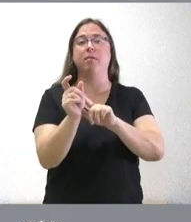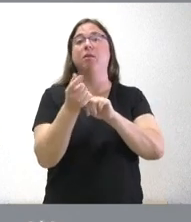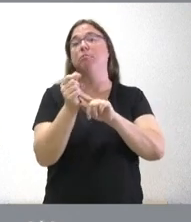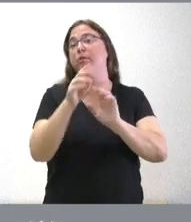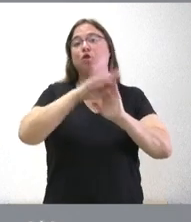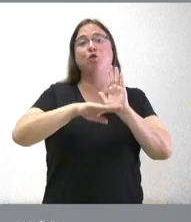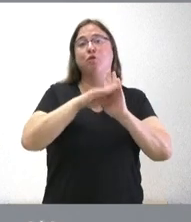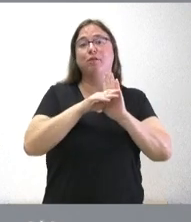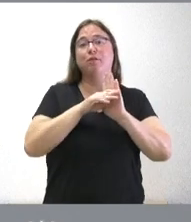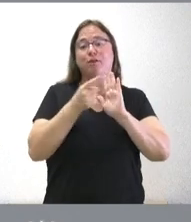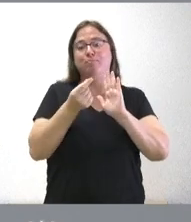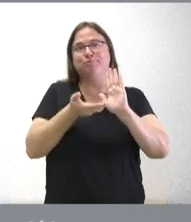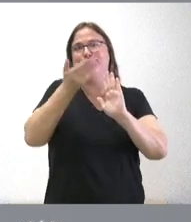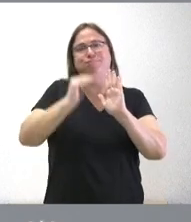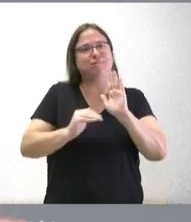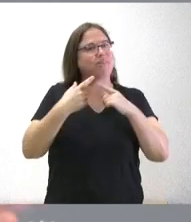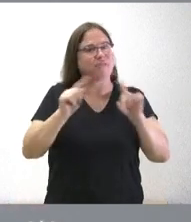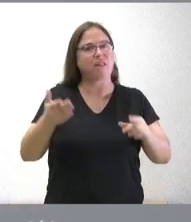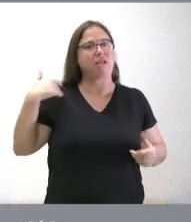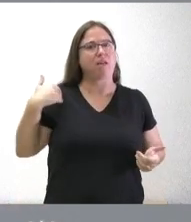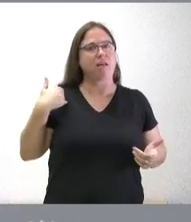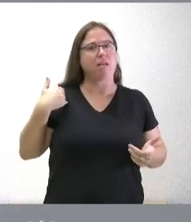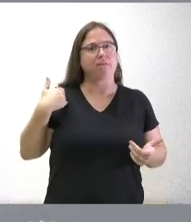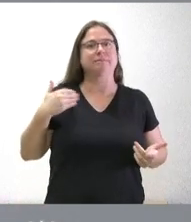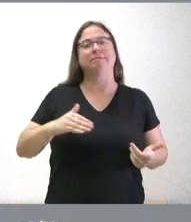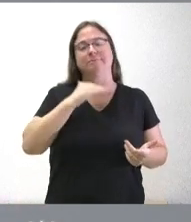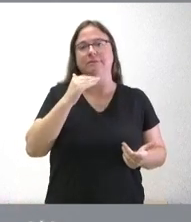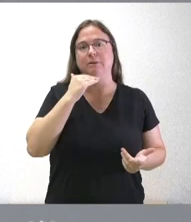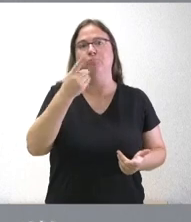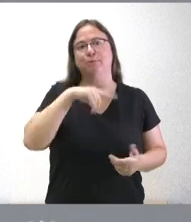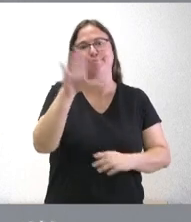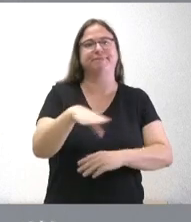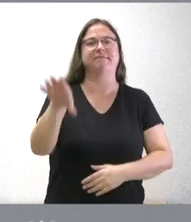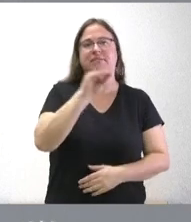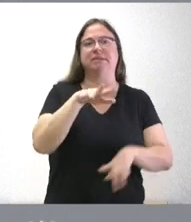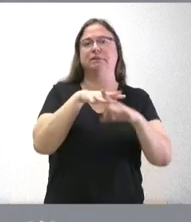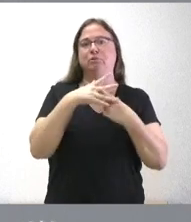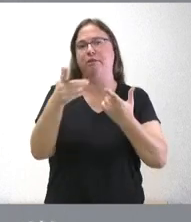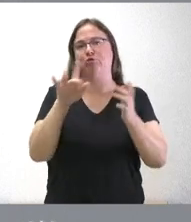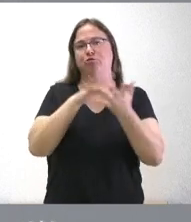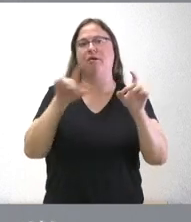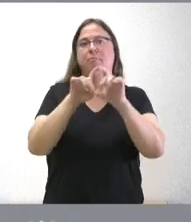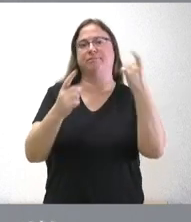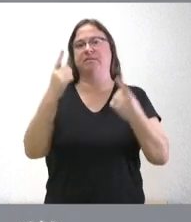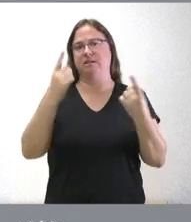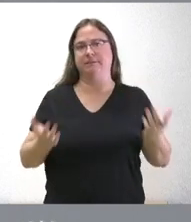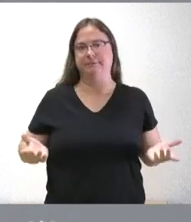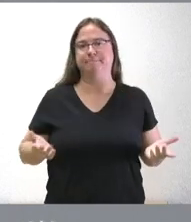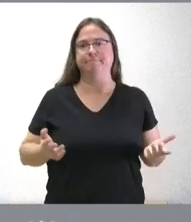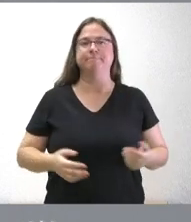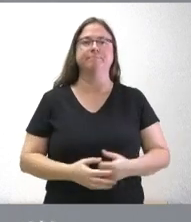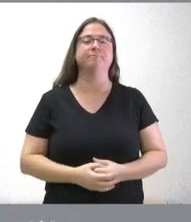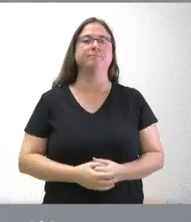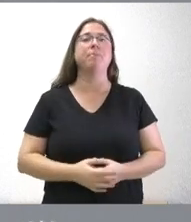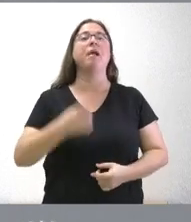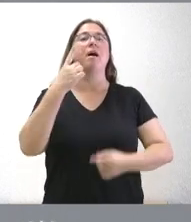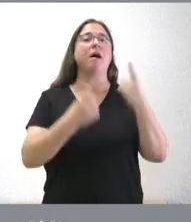condiciones de inflación que son muy distintas a las de hoy y por tanto también es algo que podemos comprender la situación por la que atraviesan muchas de estas empresas que